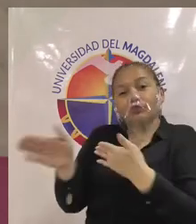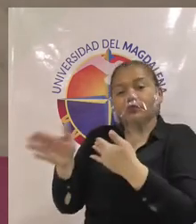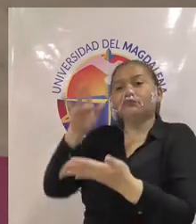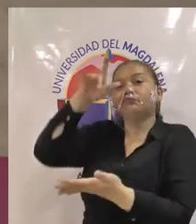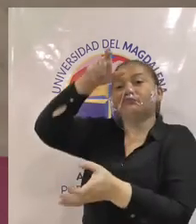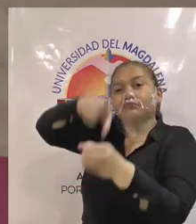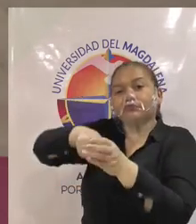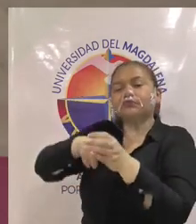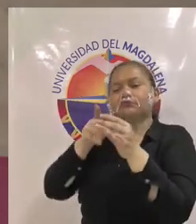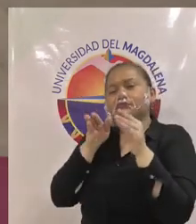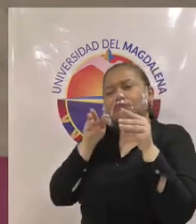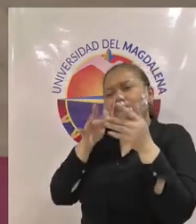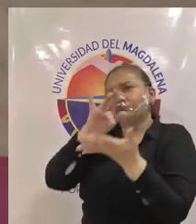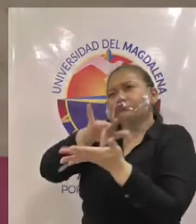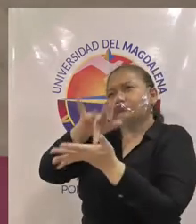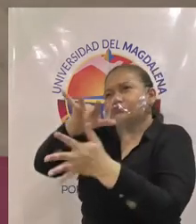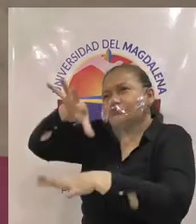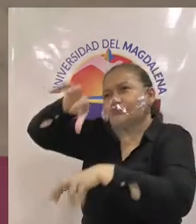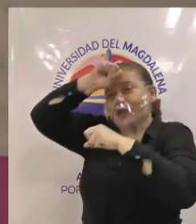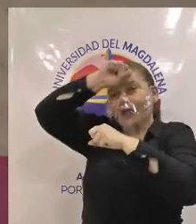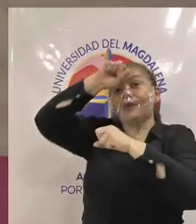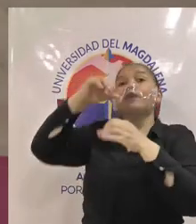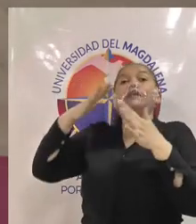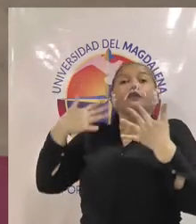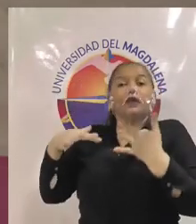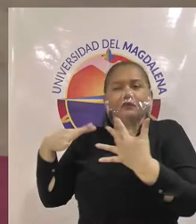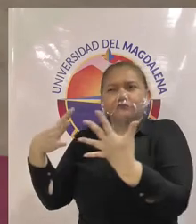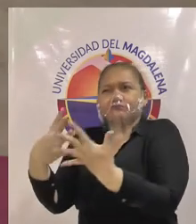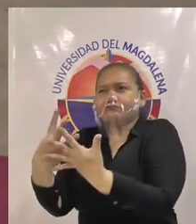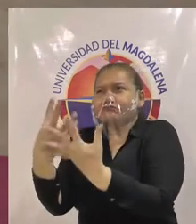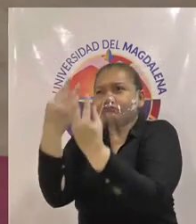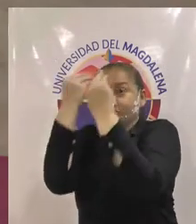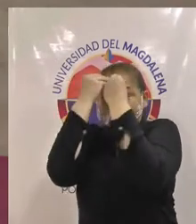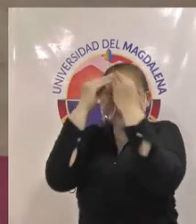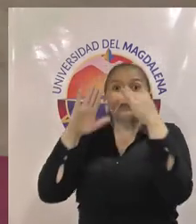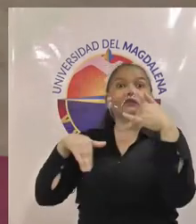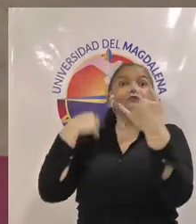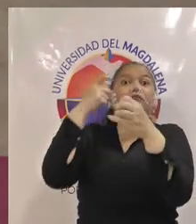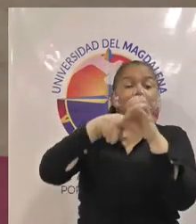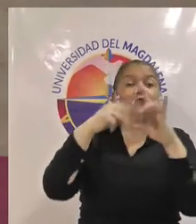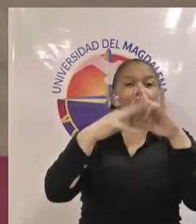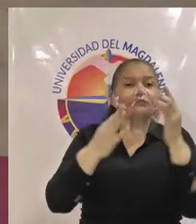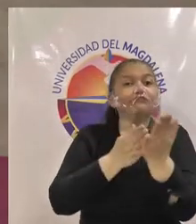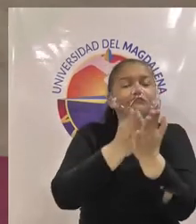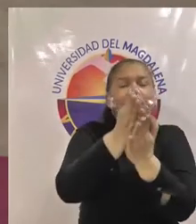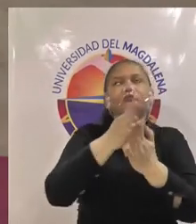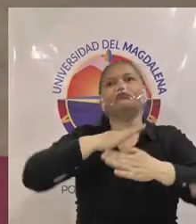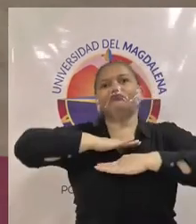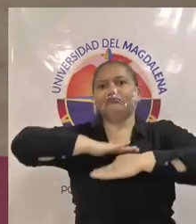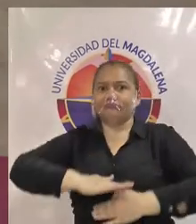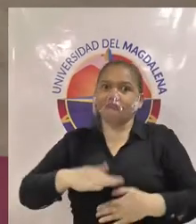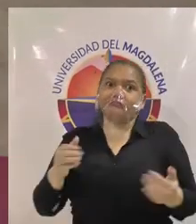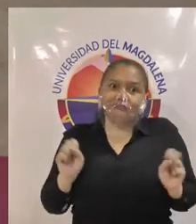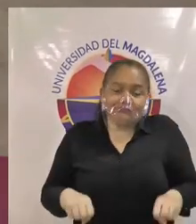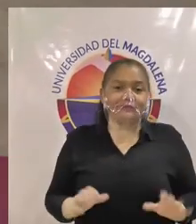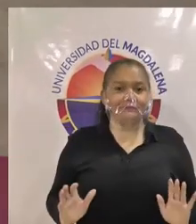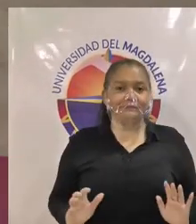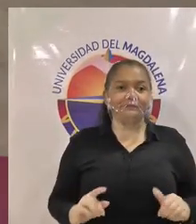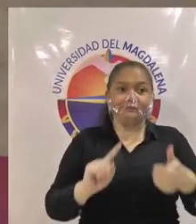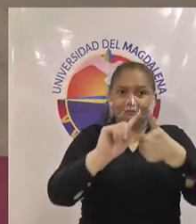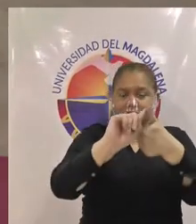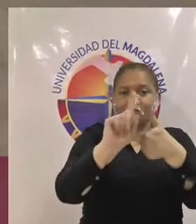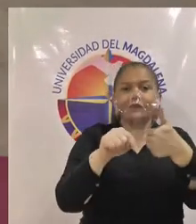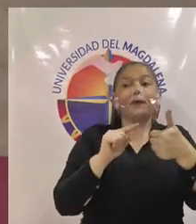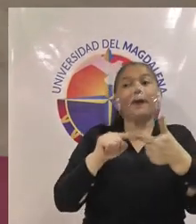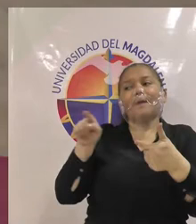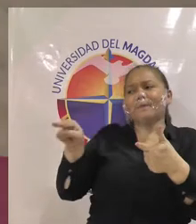fin de hacer nuestra vida académica aún un poco más sencilla ahora en el tema de la vinculación